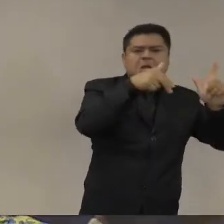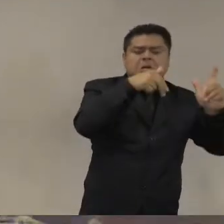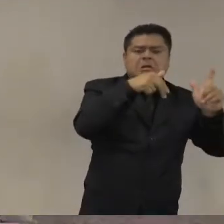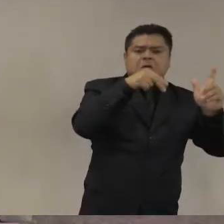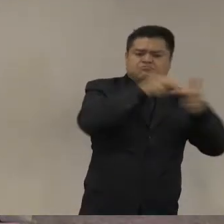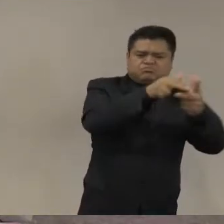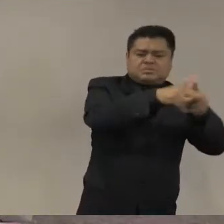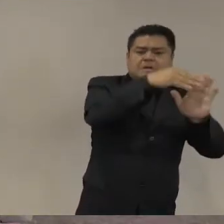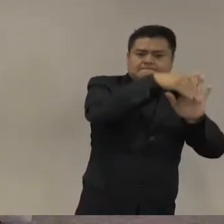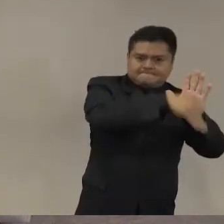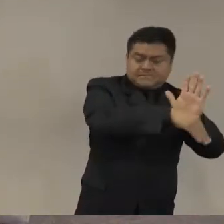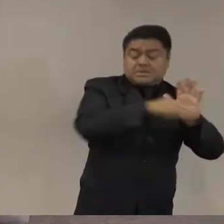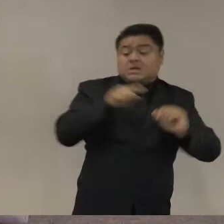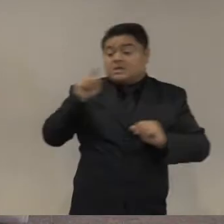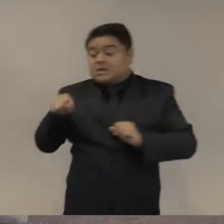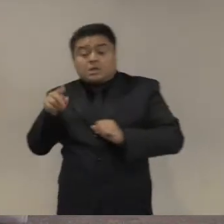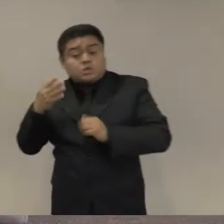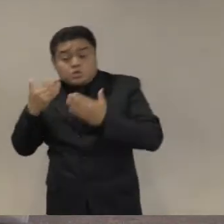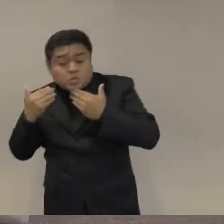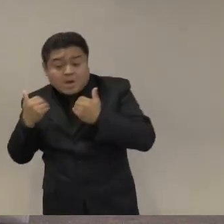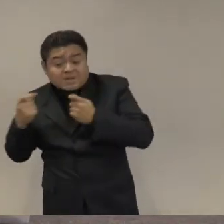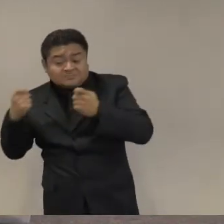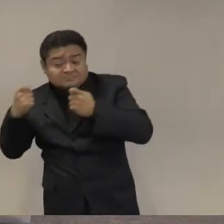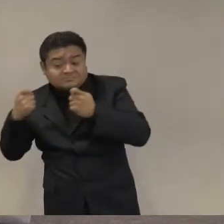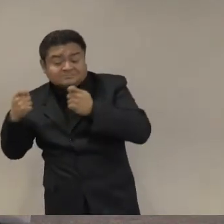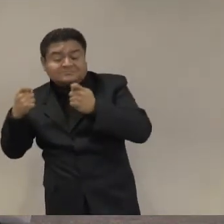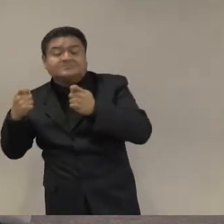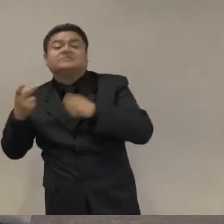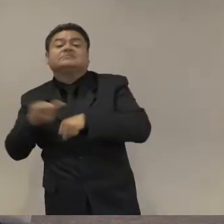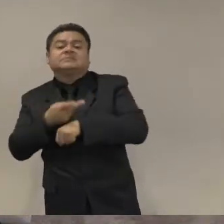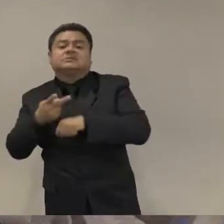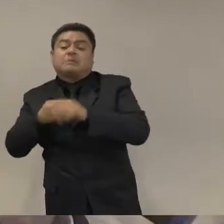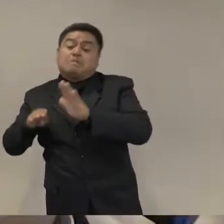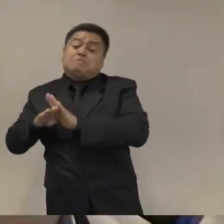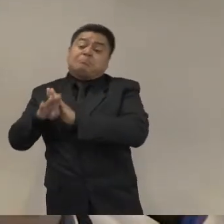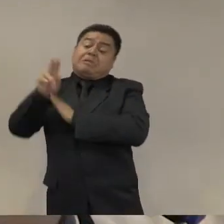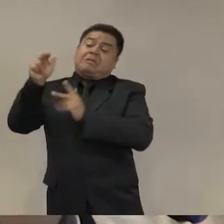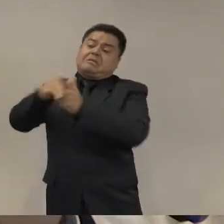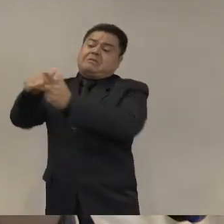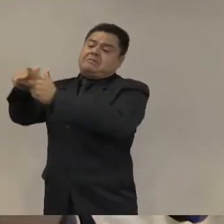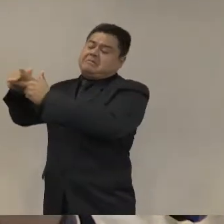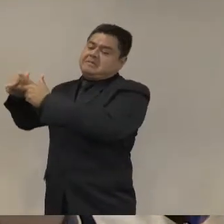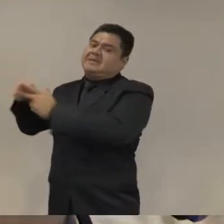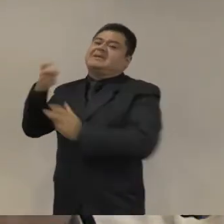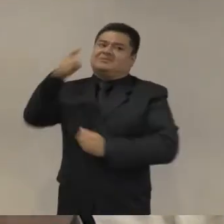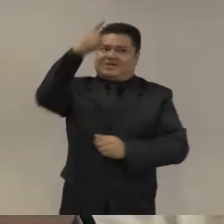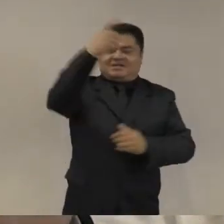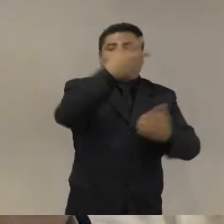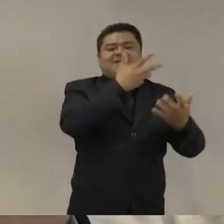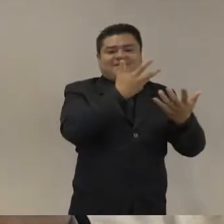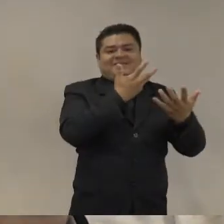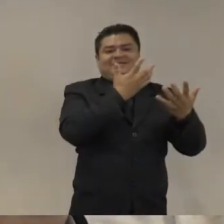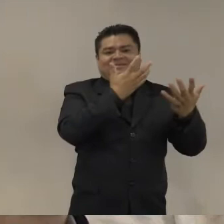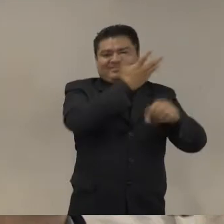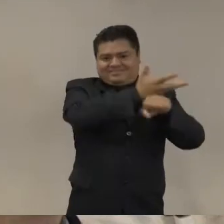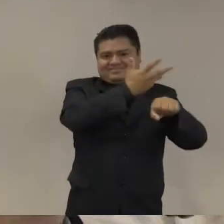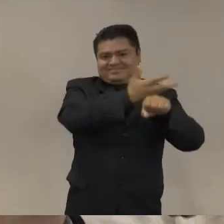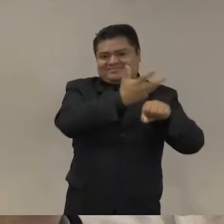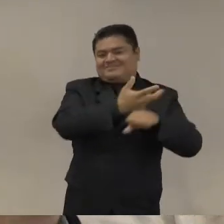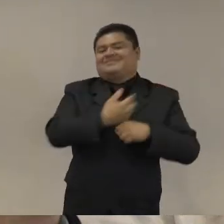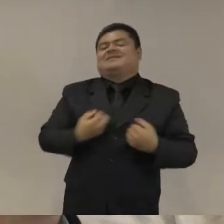ingrediente eso de el efecto de la política antidrogas es cierto que mantener